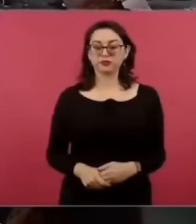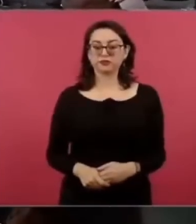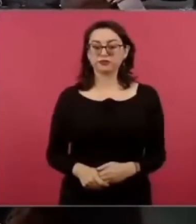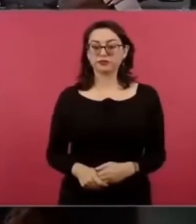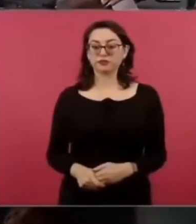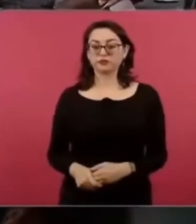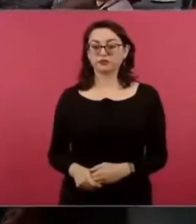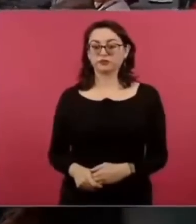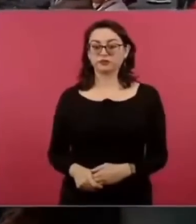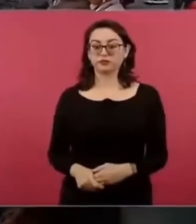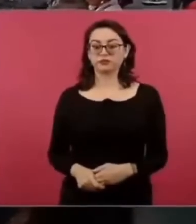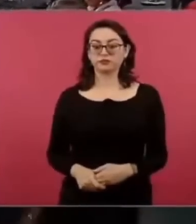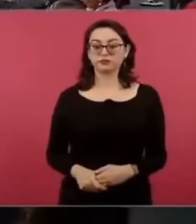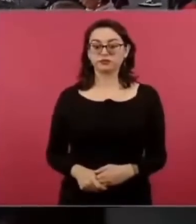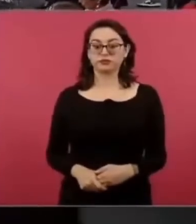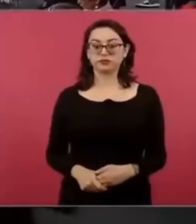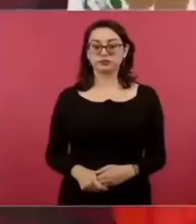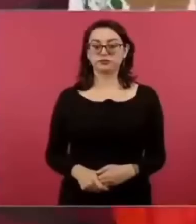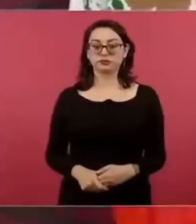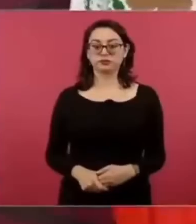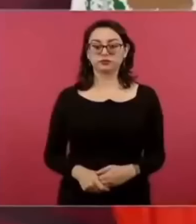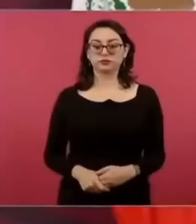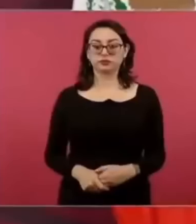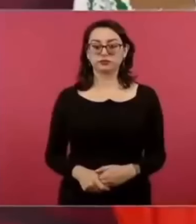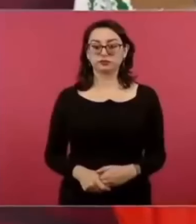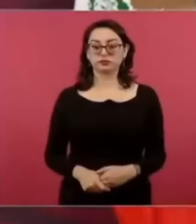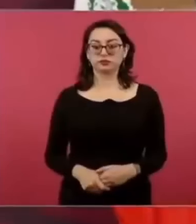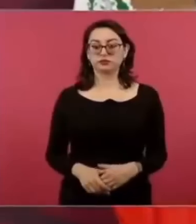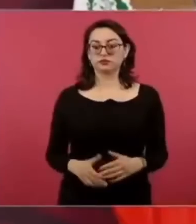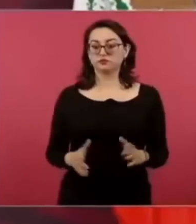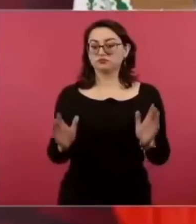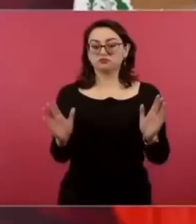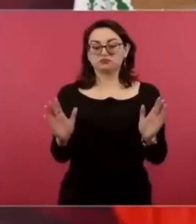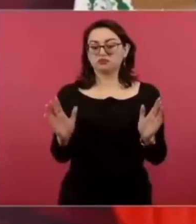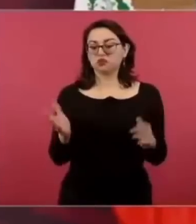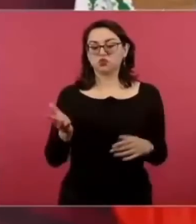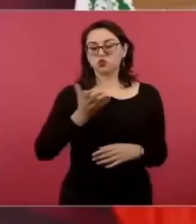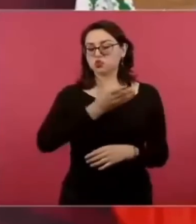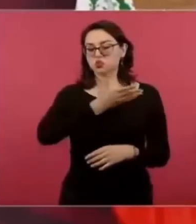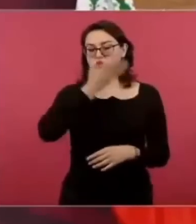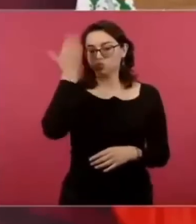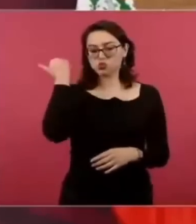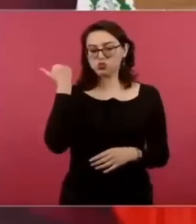No sé si van a traer el caso.